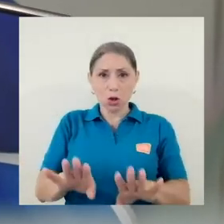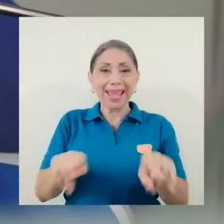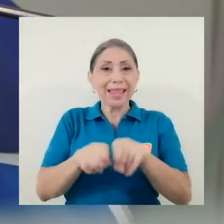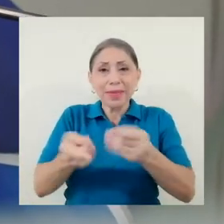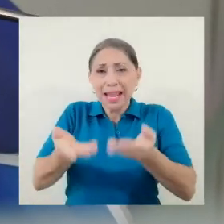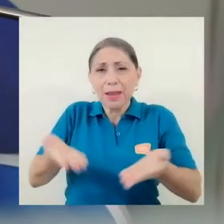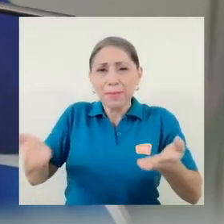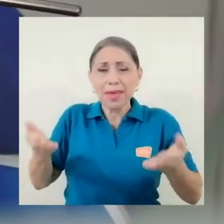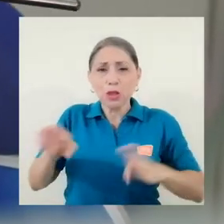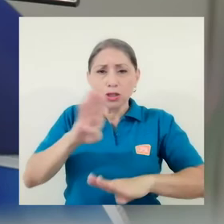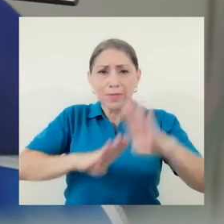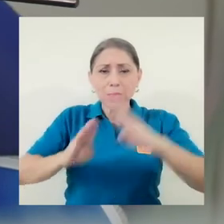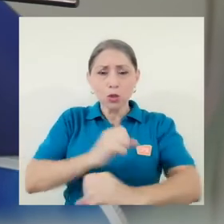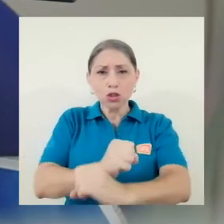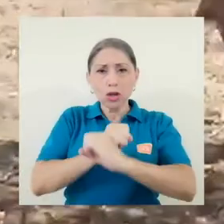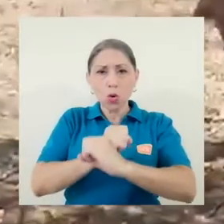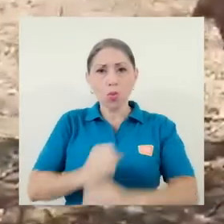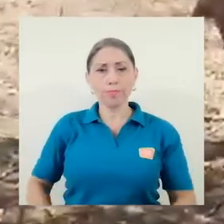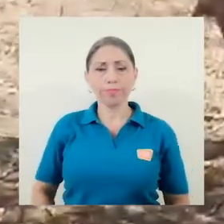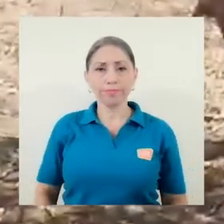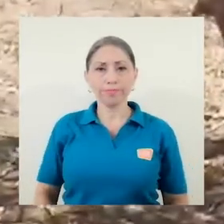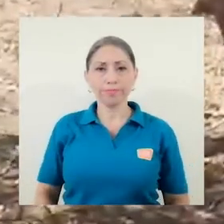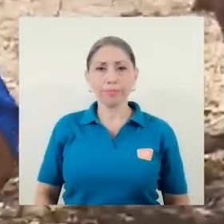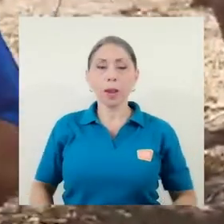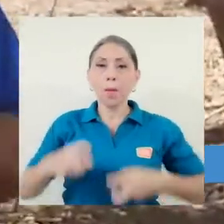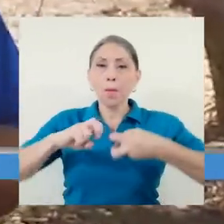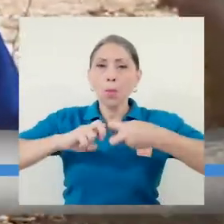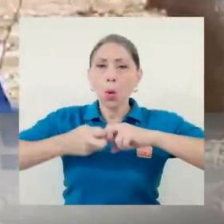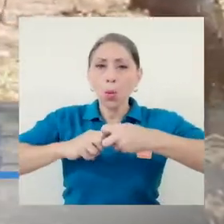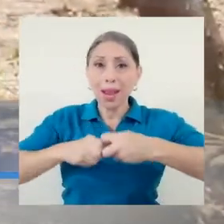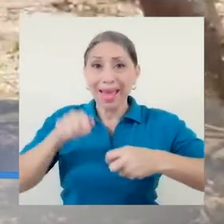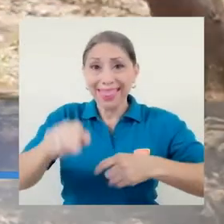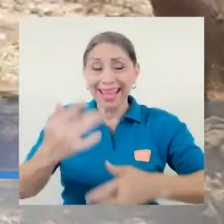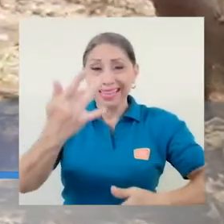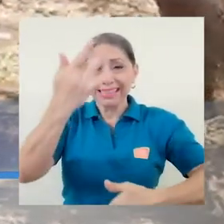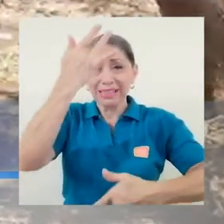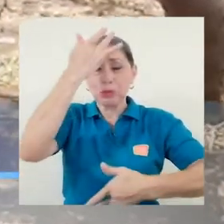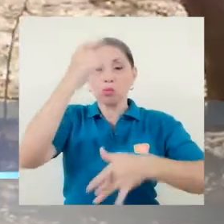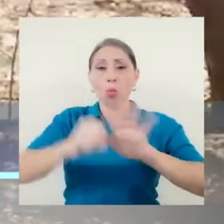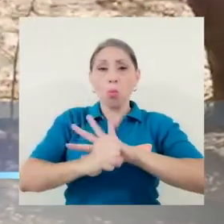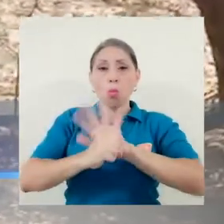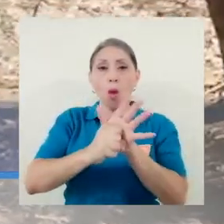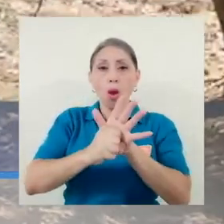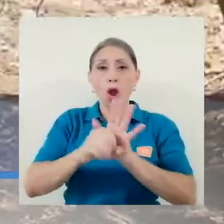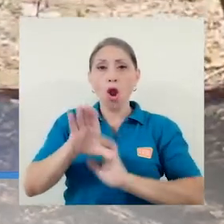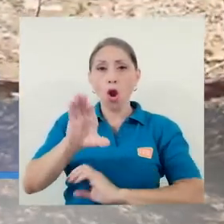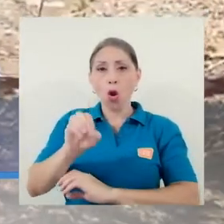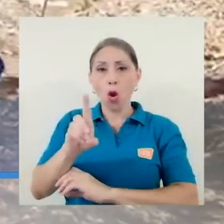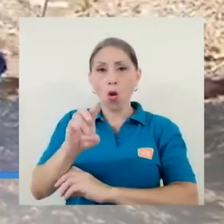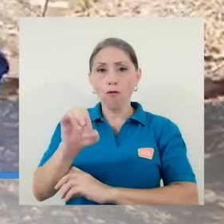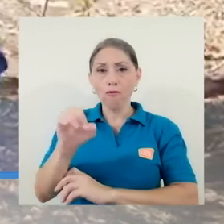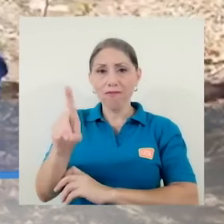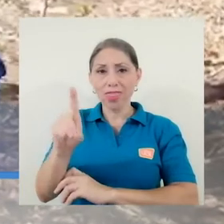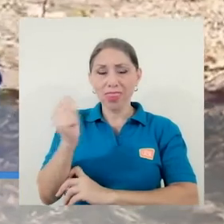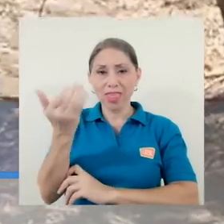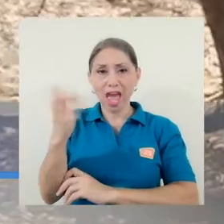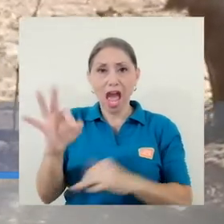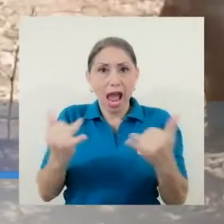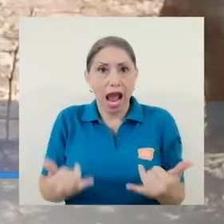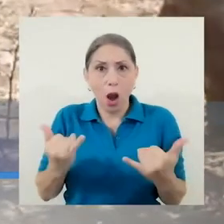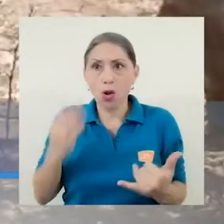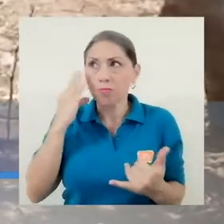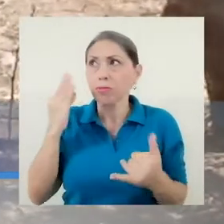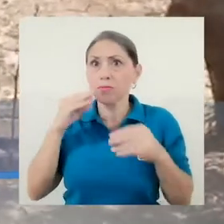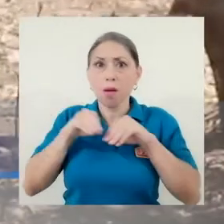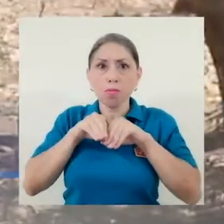elementos de bioseguridad. El problema de esta pandemia de la enfermedad del COVID-19 que estamos